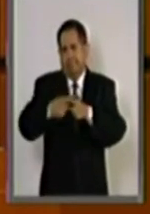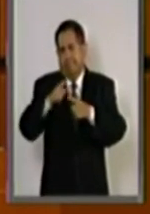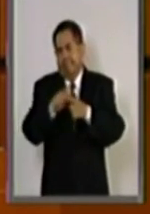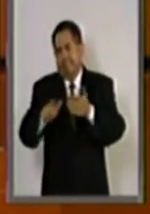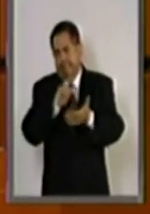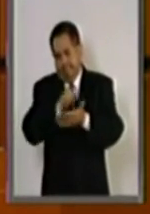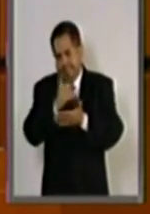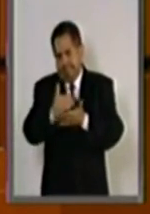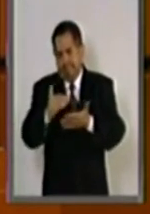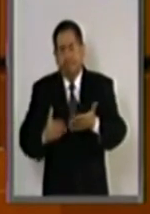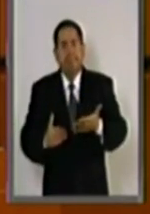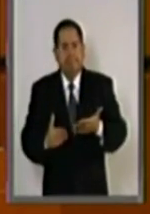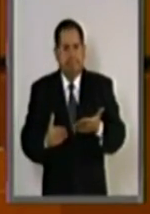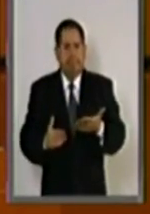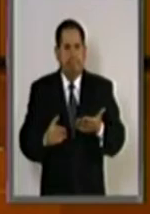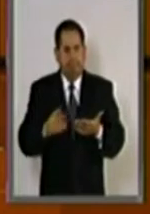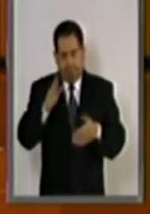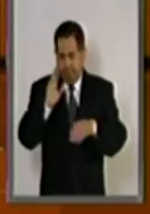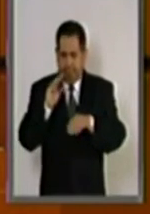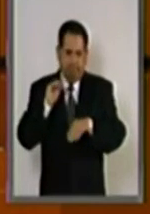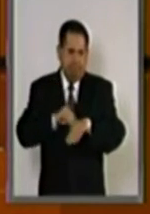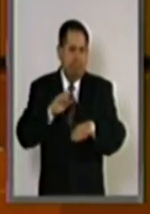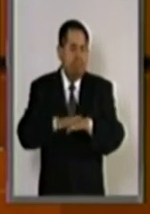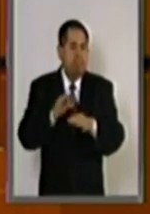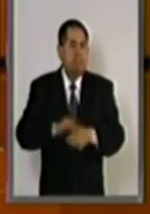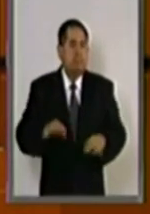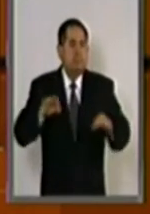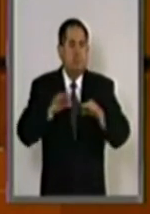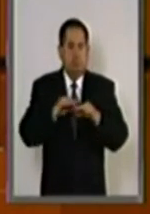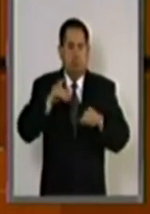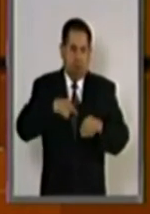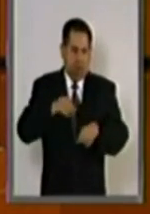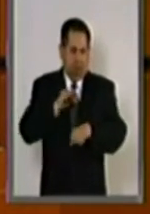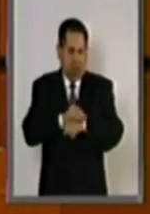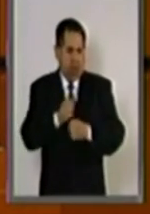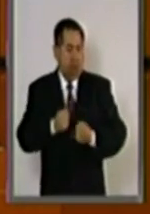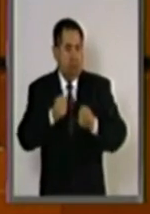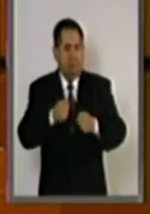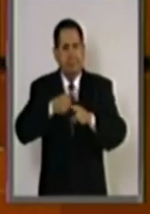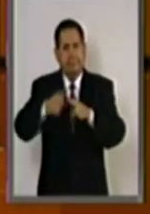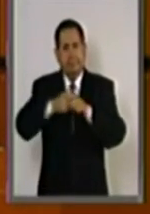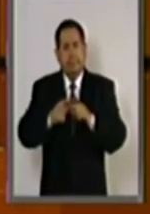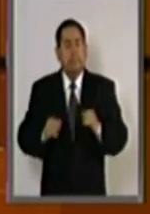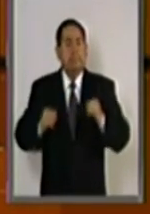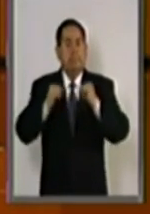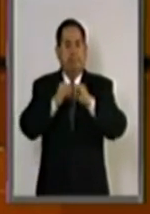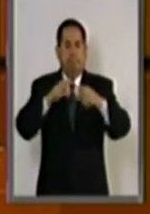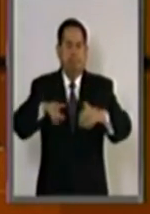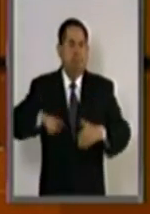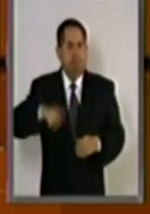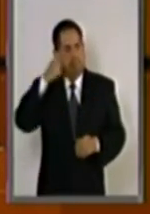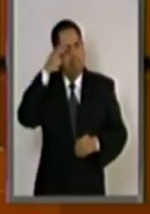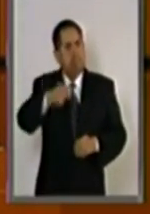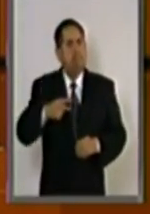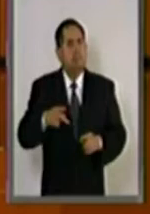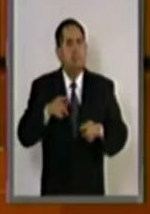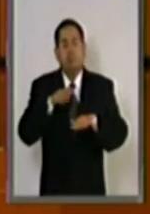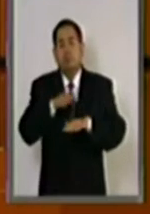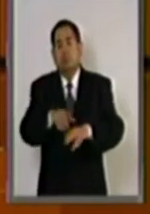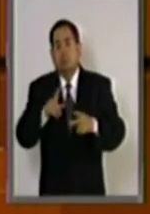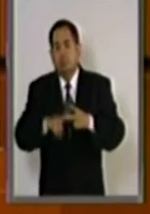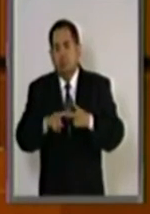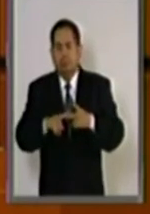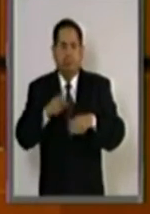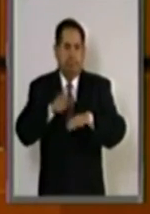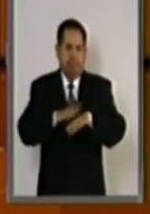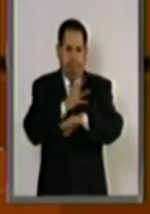reglamentarias, sentamos las bases que fortalecerán a las instituciones del Estado mexicano en materia de